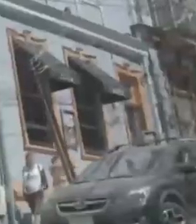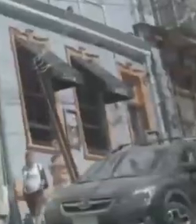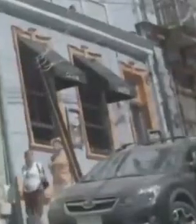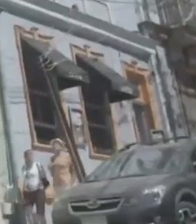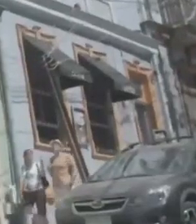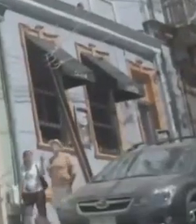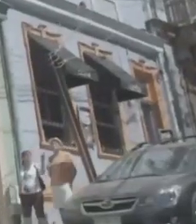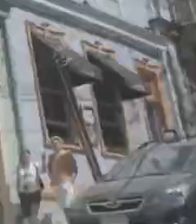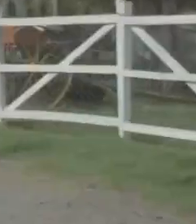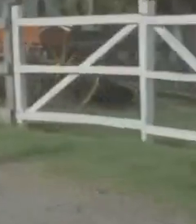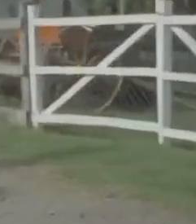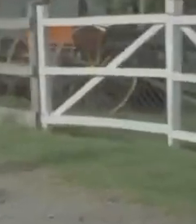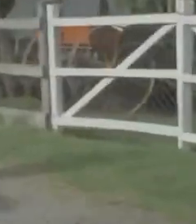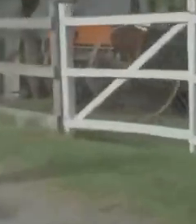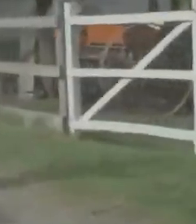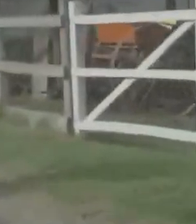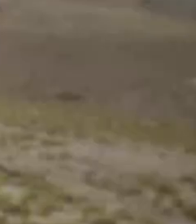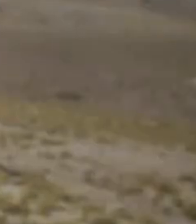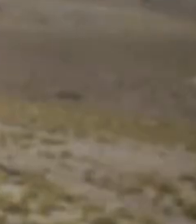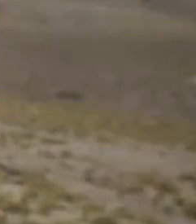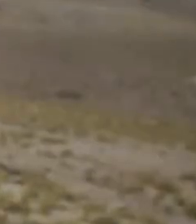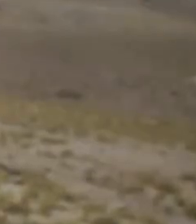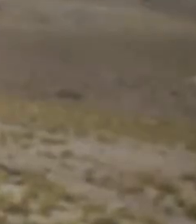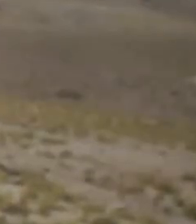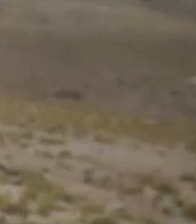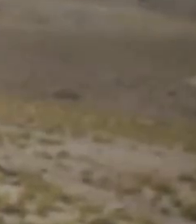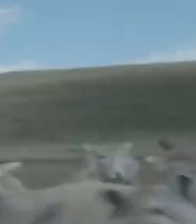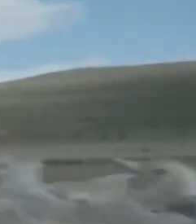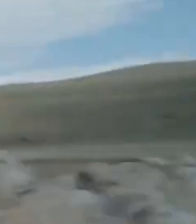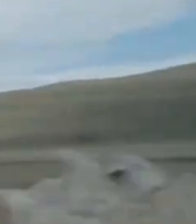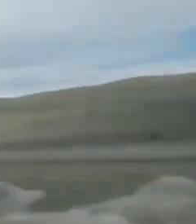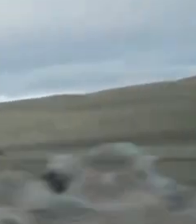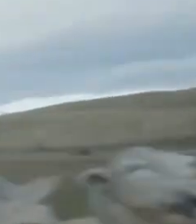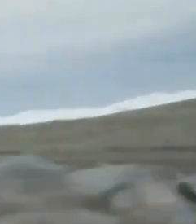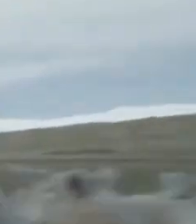Desde el Palacio de la Moneda, el Gobierno de Chile informa.